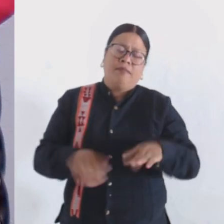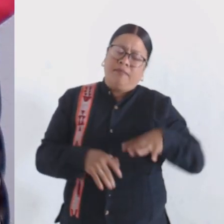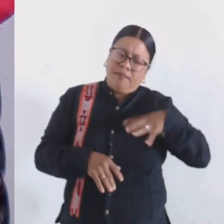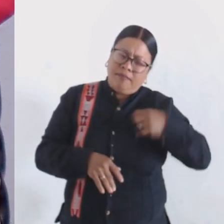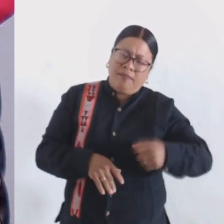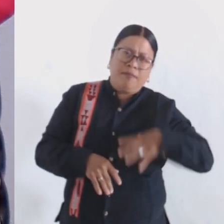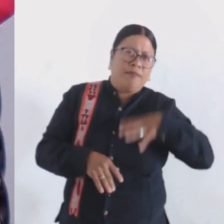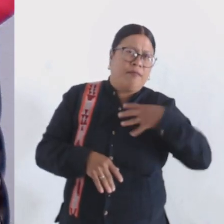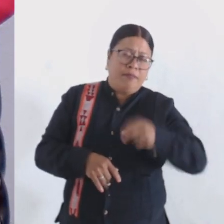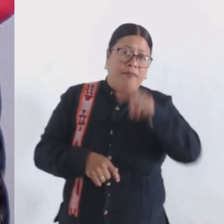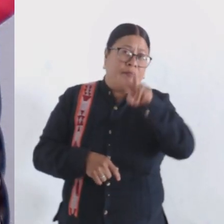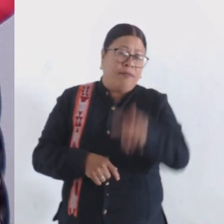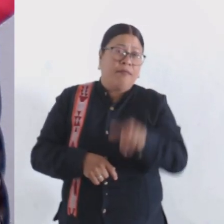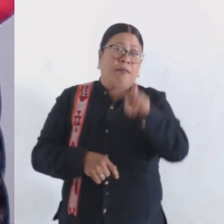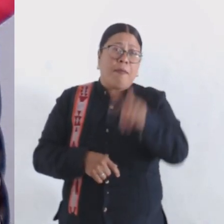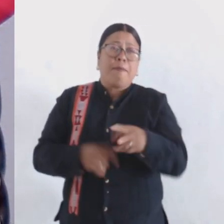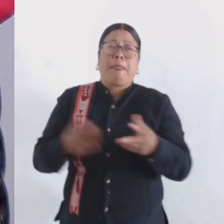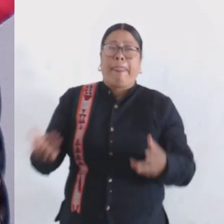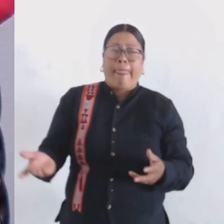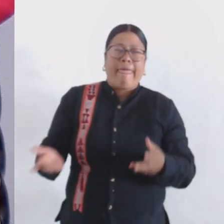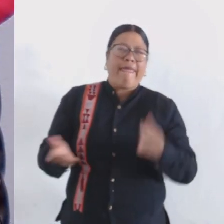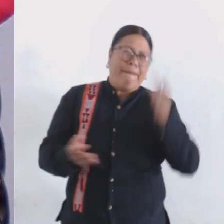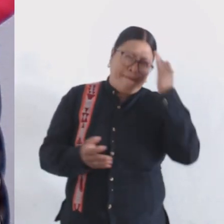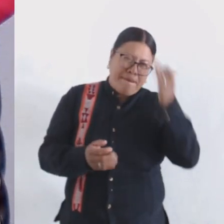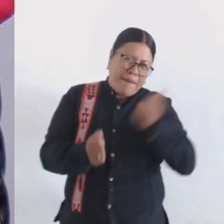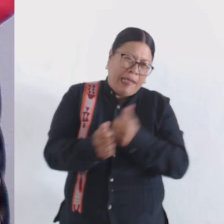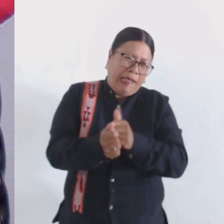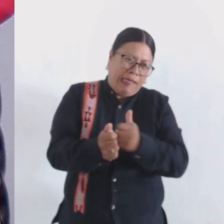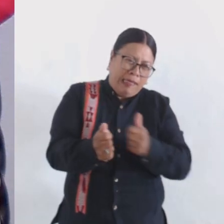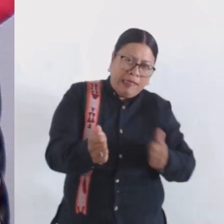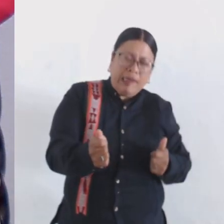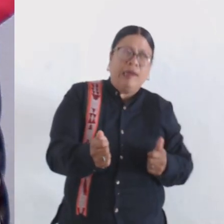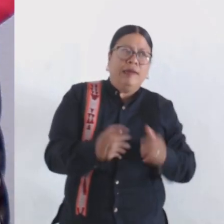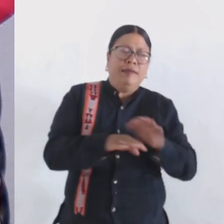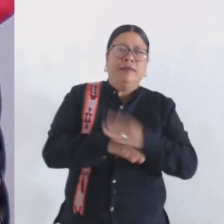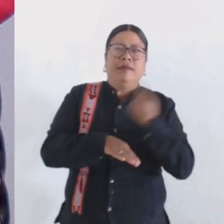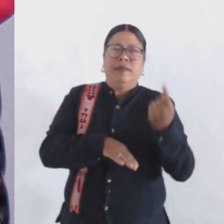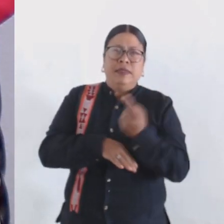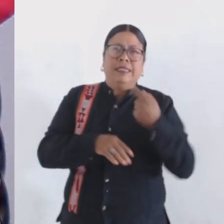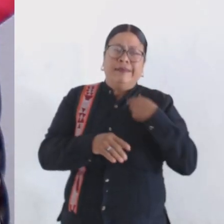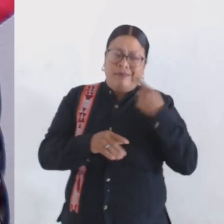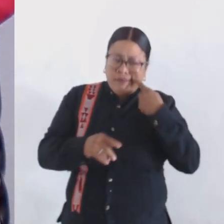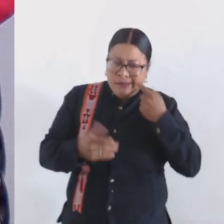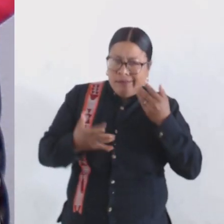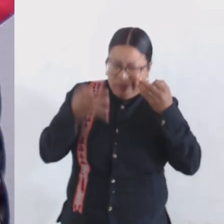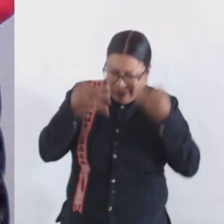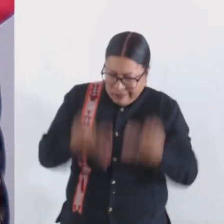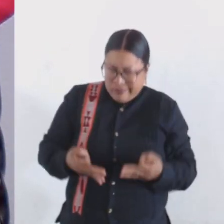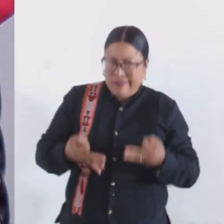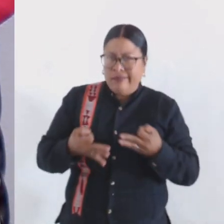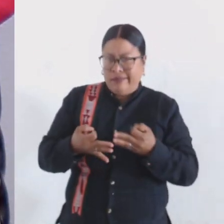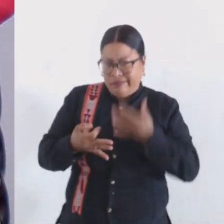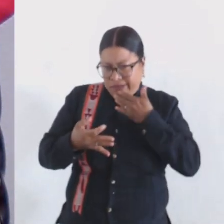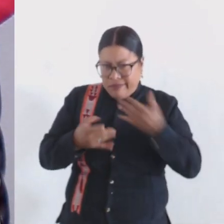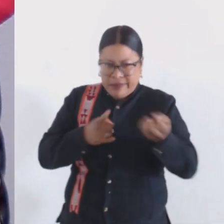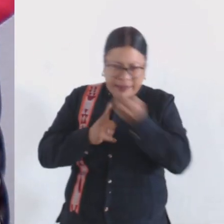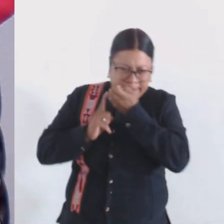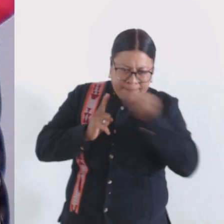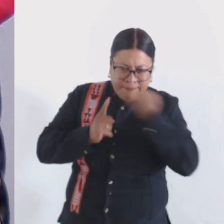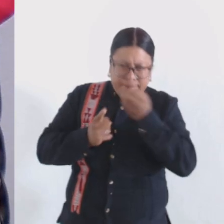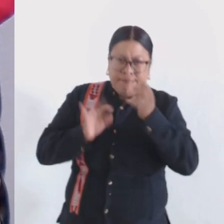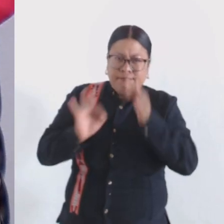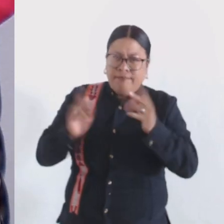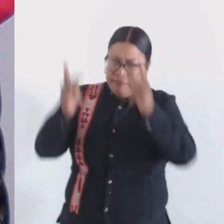si bien es cierto que un poquito se retrasó esto, fue porque lo que buscamos fue que estuviera estrictamente y bien fundado,